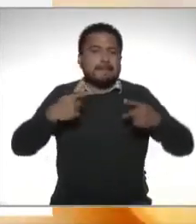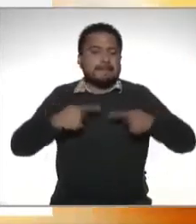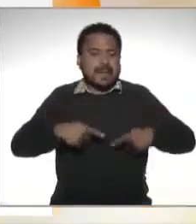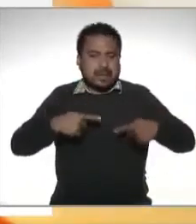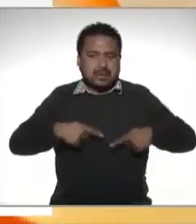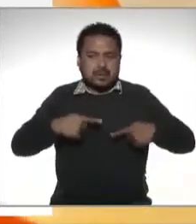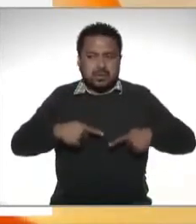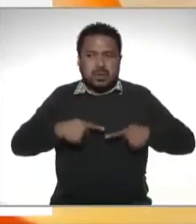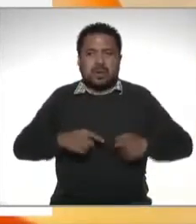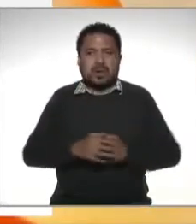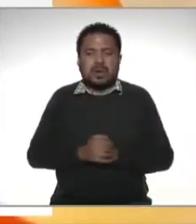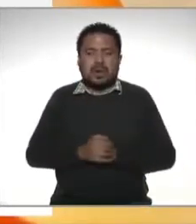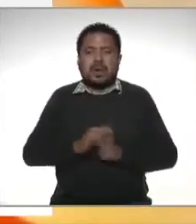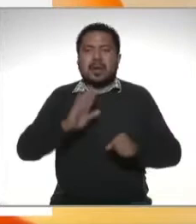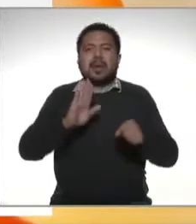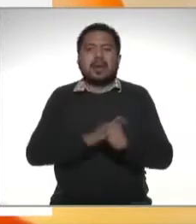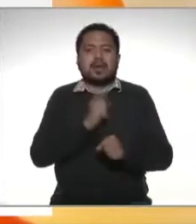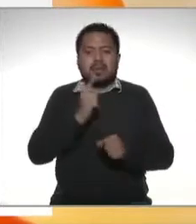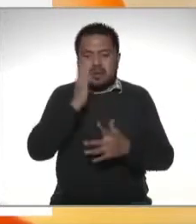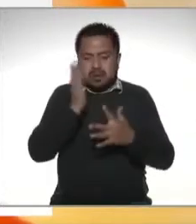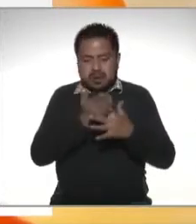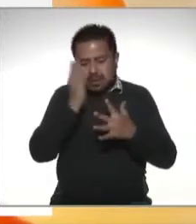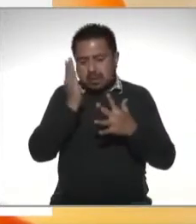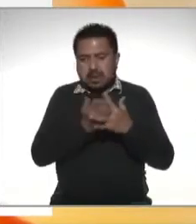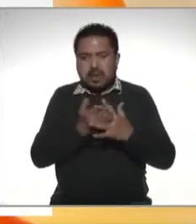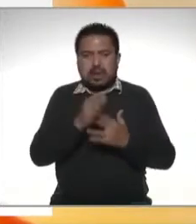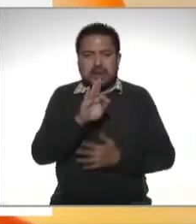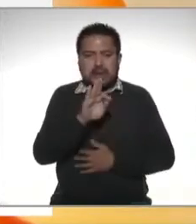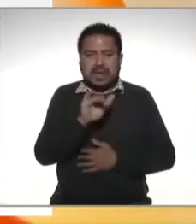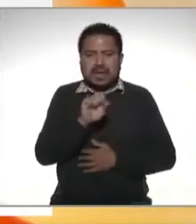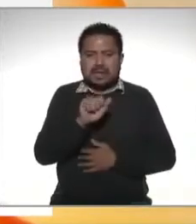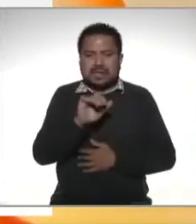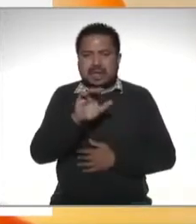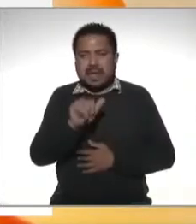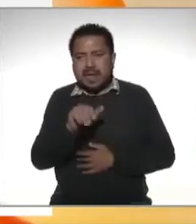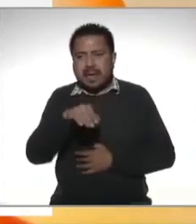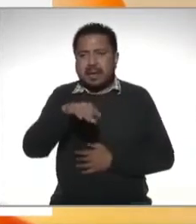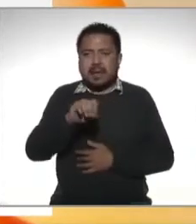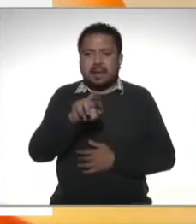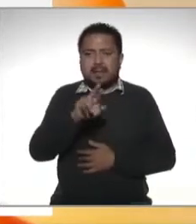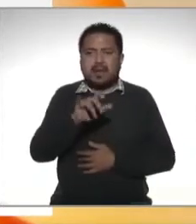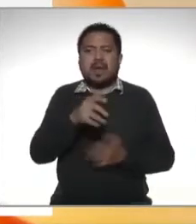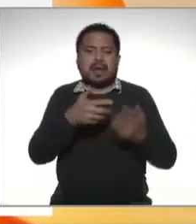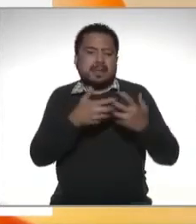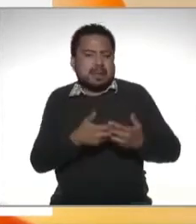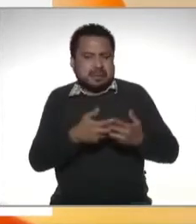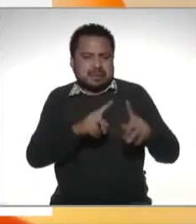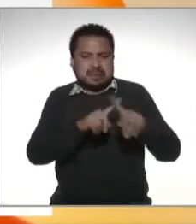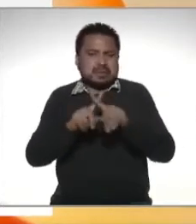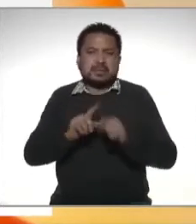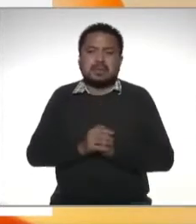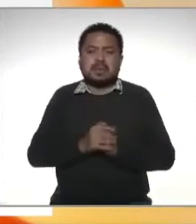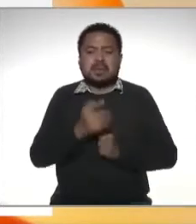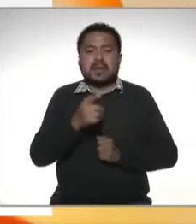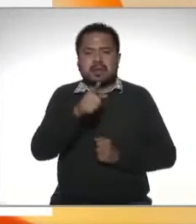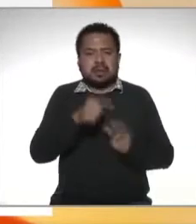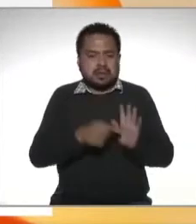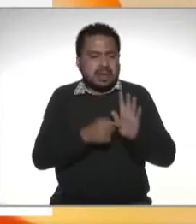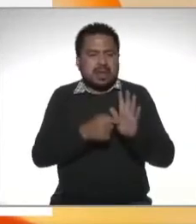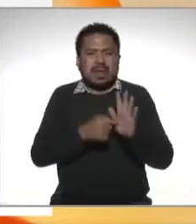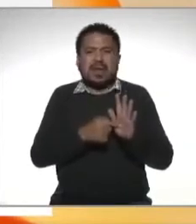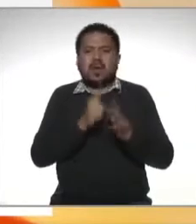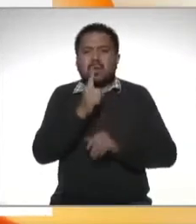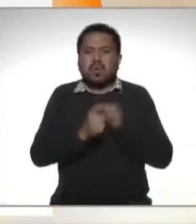porque está dividido entre personas físicas y empresas ahí en presenta tu